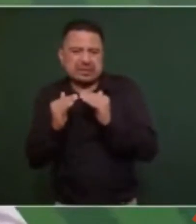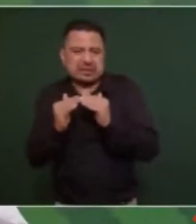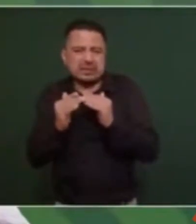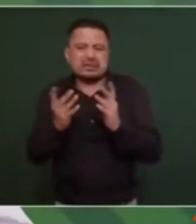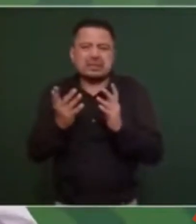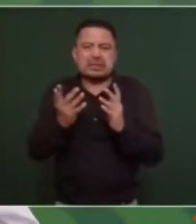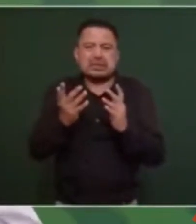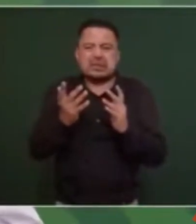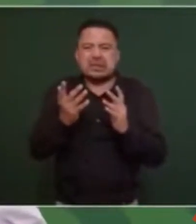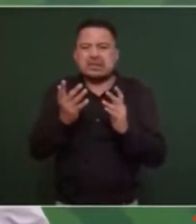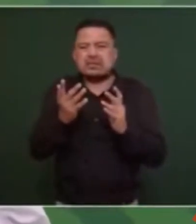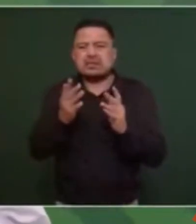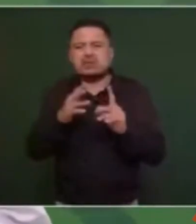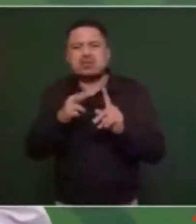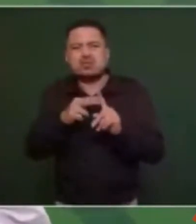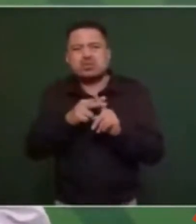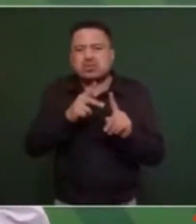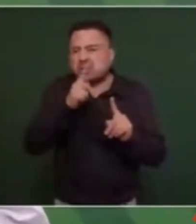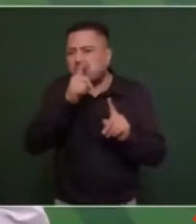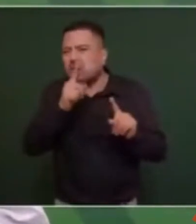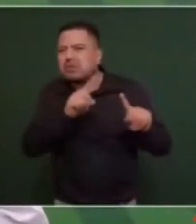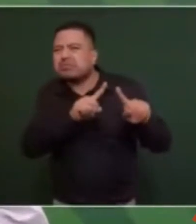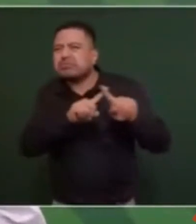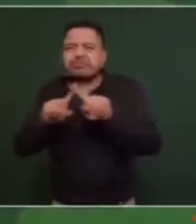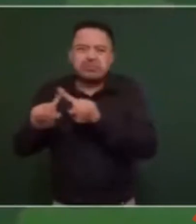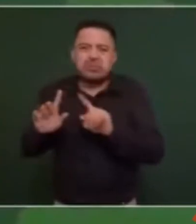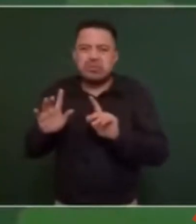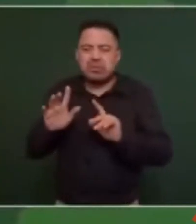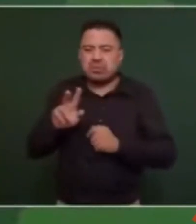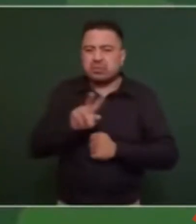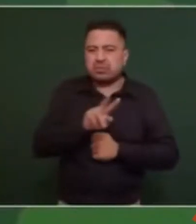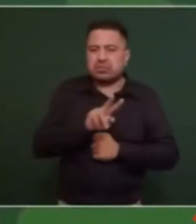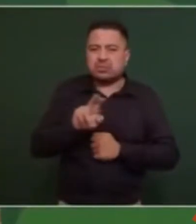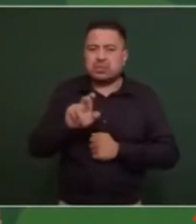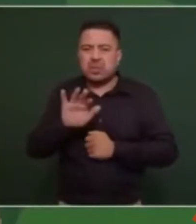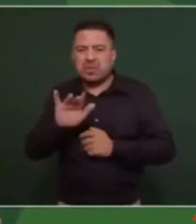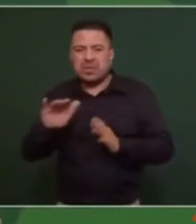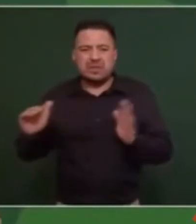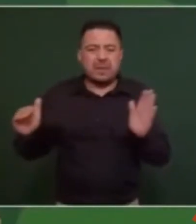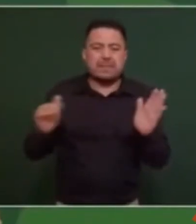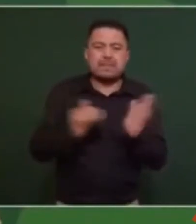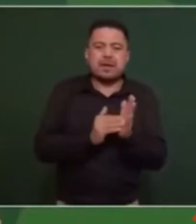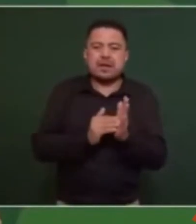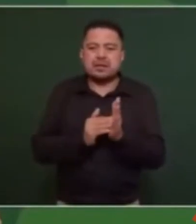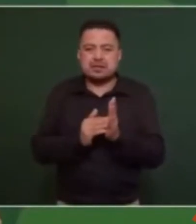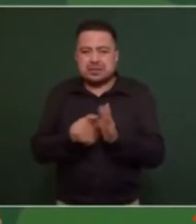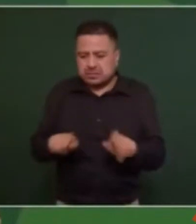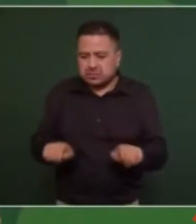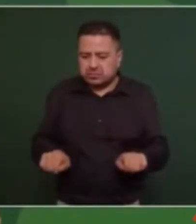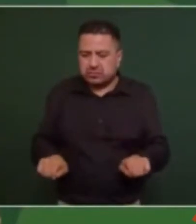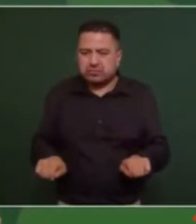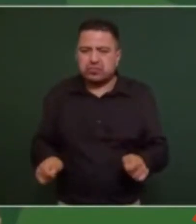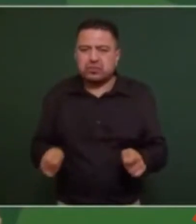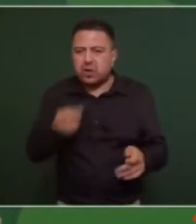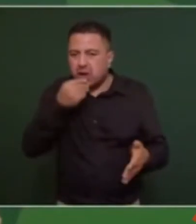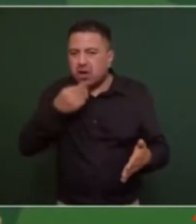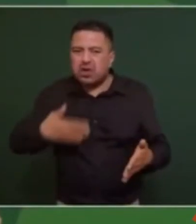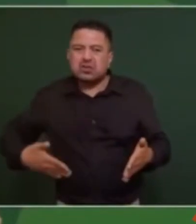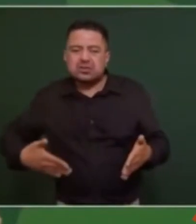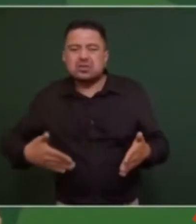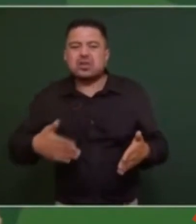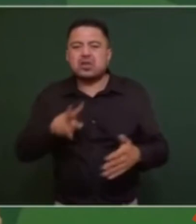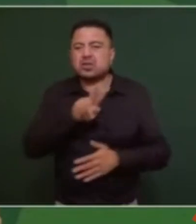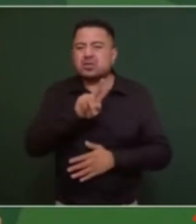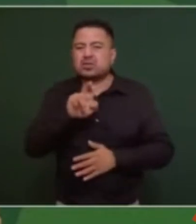electrodomésticos son 250 mil estufas 250 mil